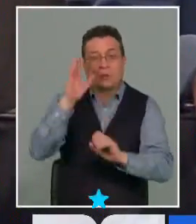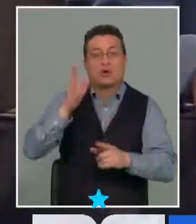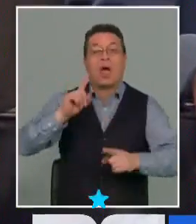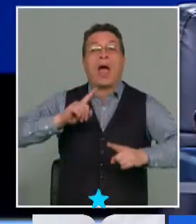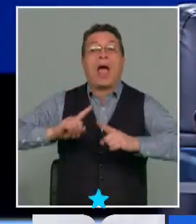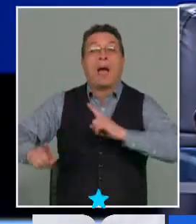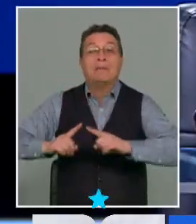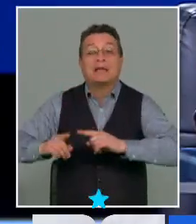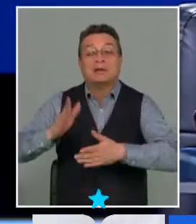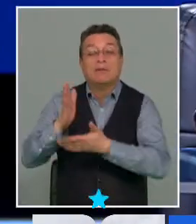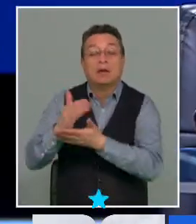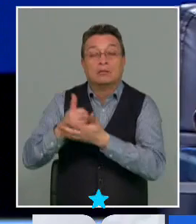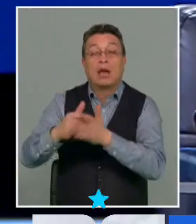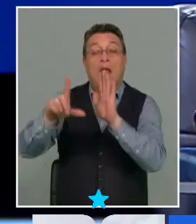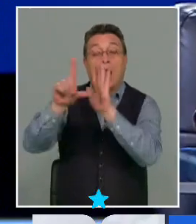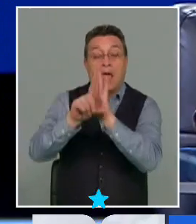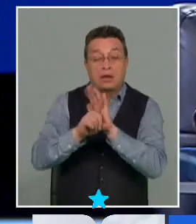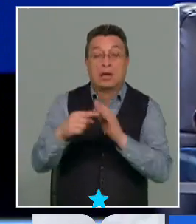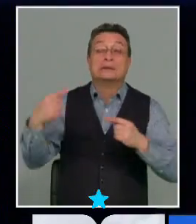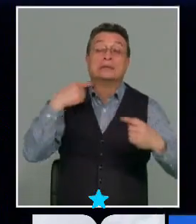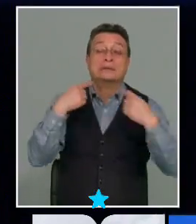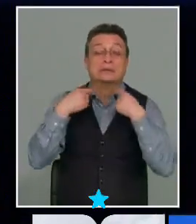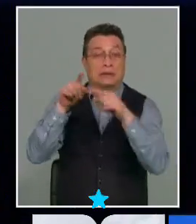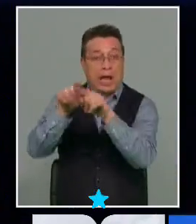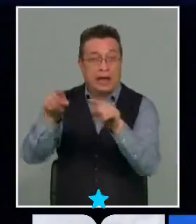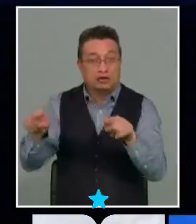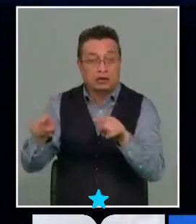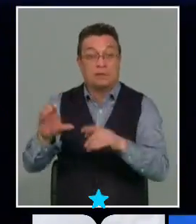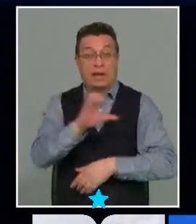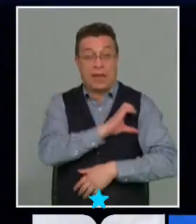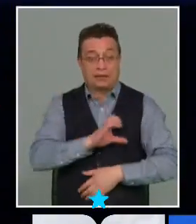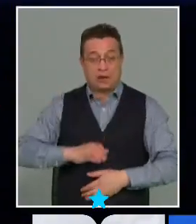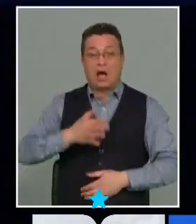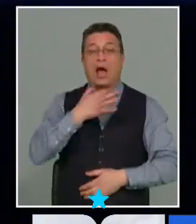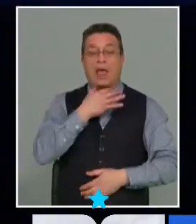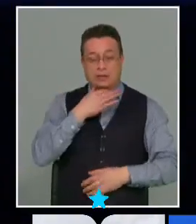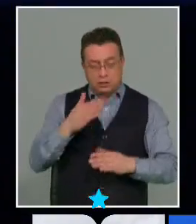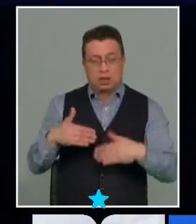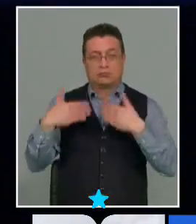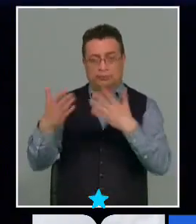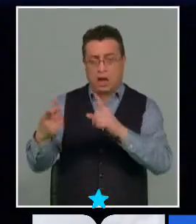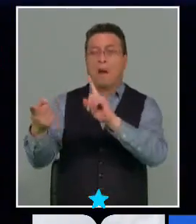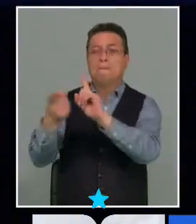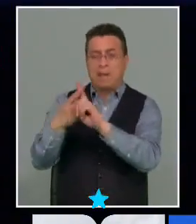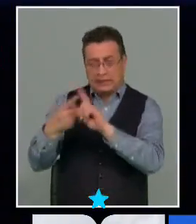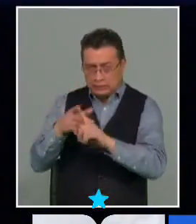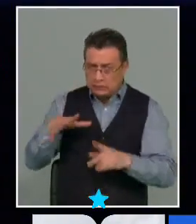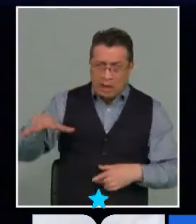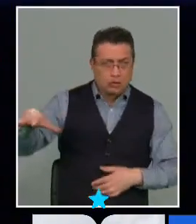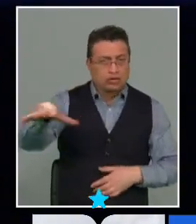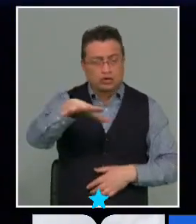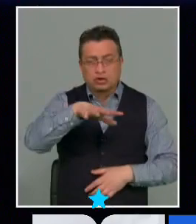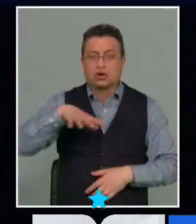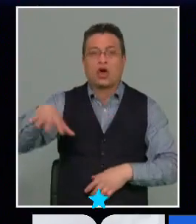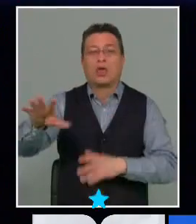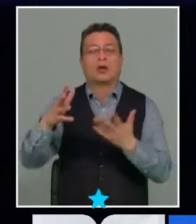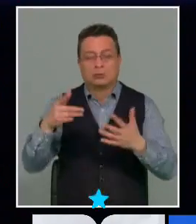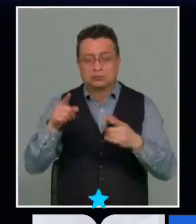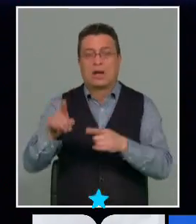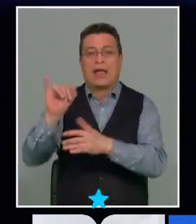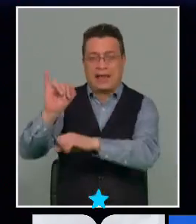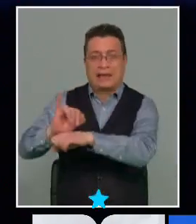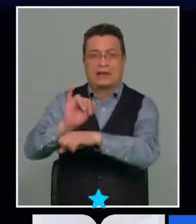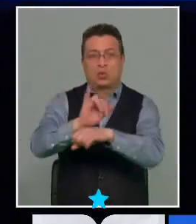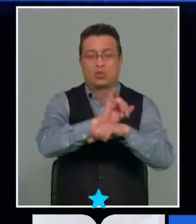administrativas y legislativas que les afectasen el estado garantiza los medios para la efectiva participación de estos a través de sus